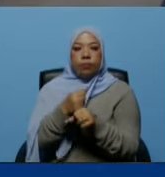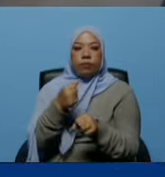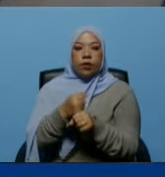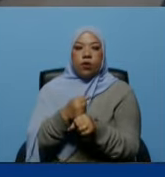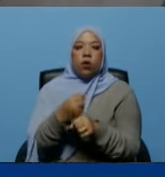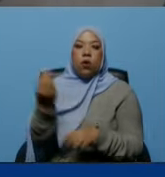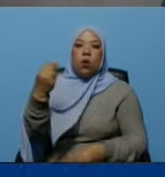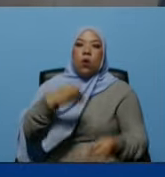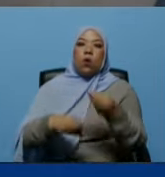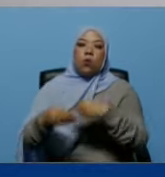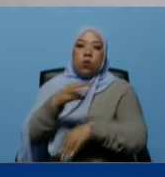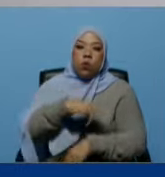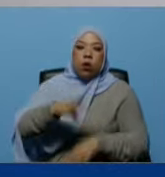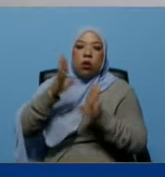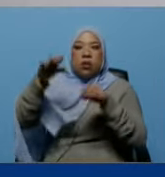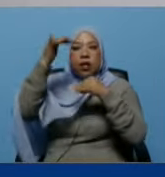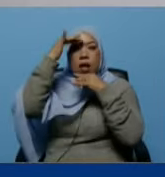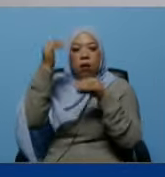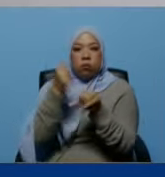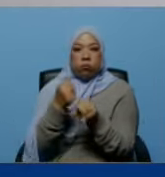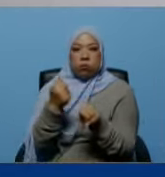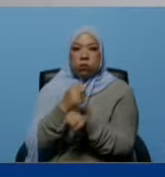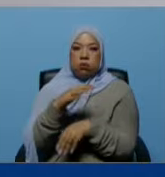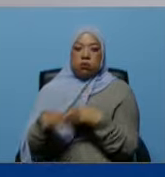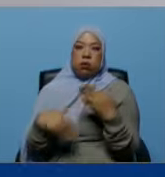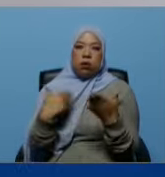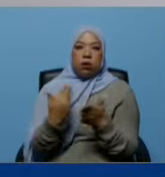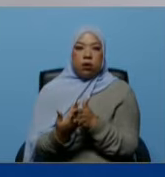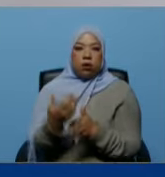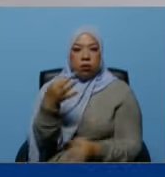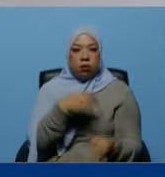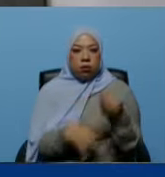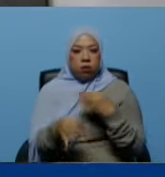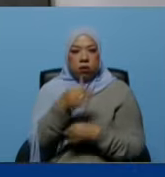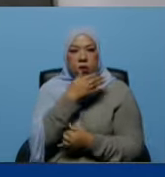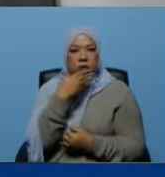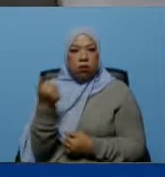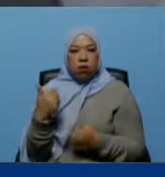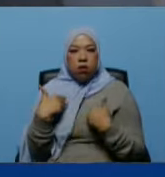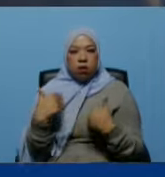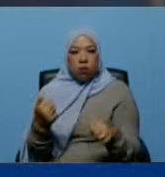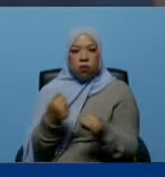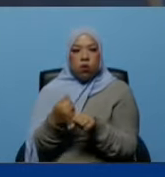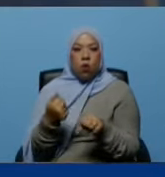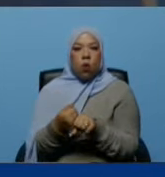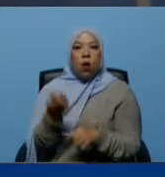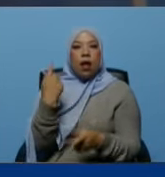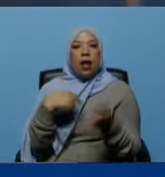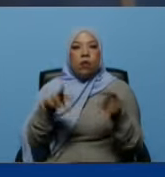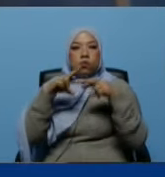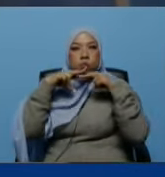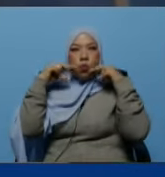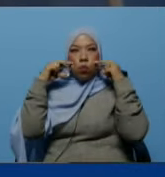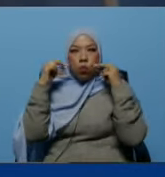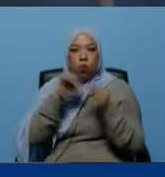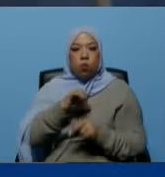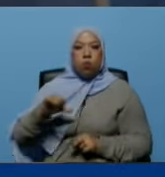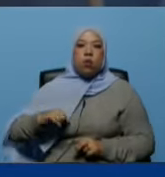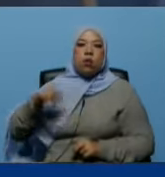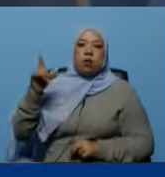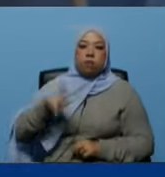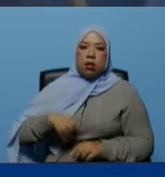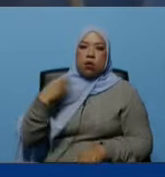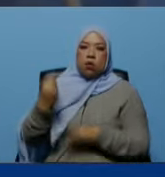adecuados para atender a todos los pacientes que requieren mejorar su salud bucal que es una prioridad también